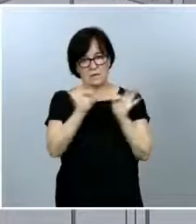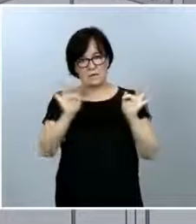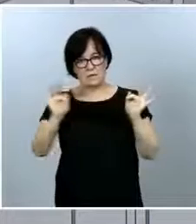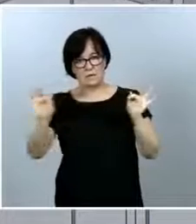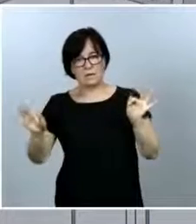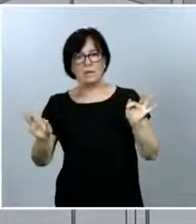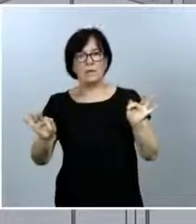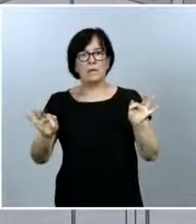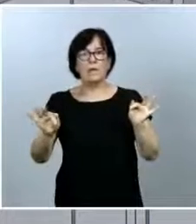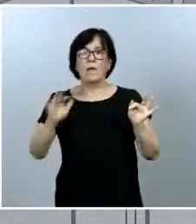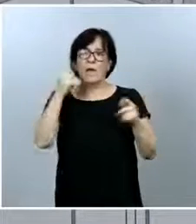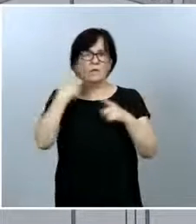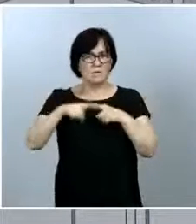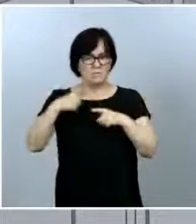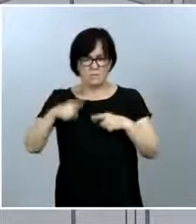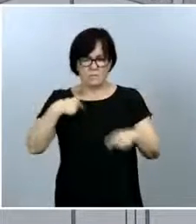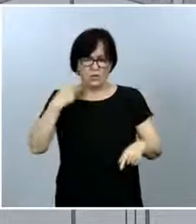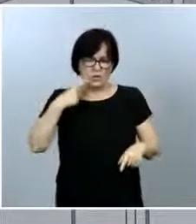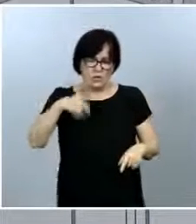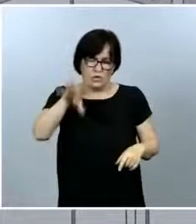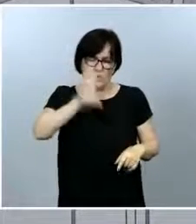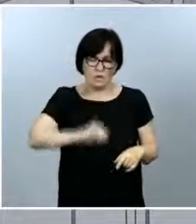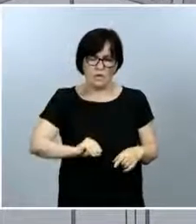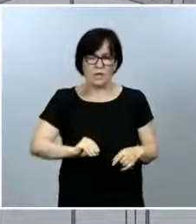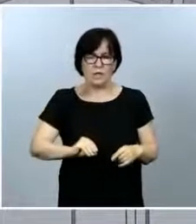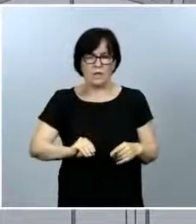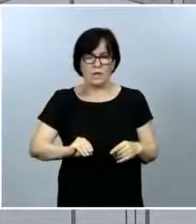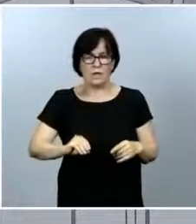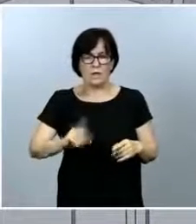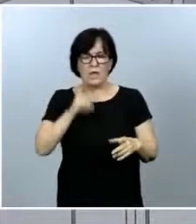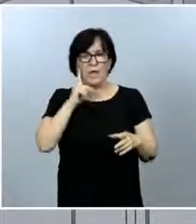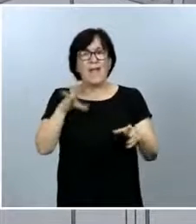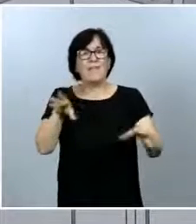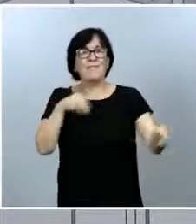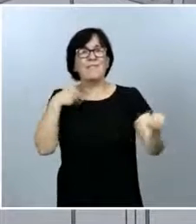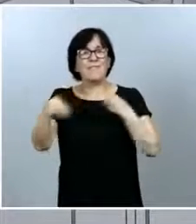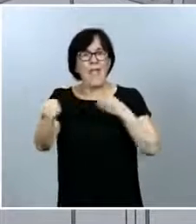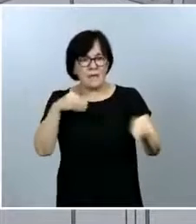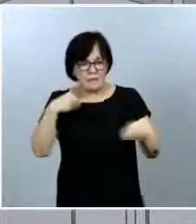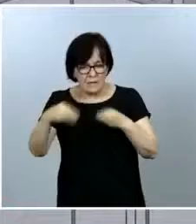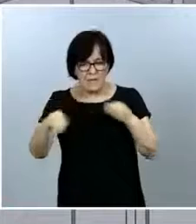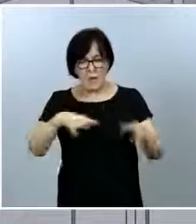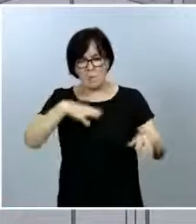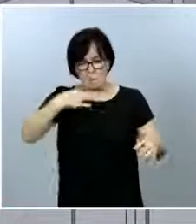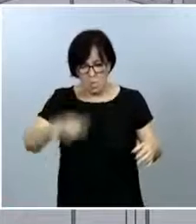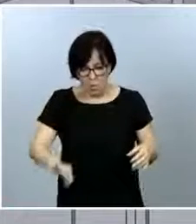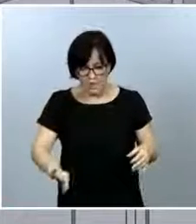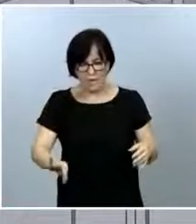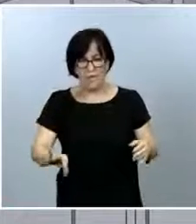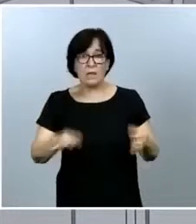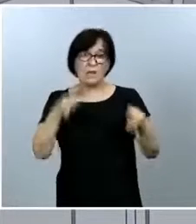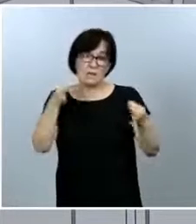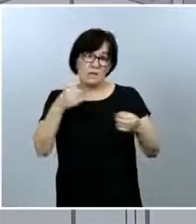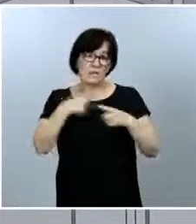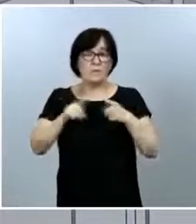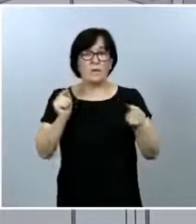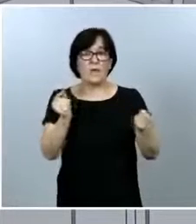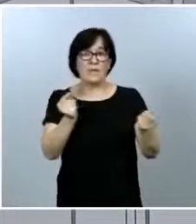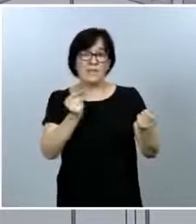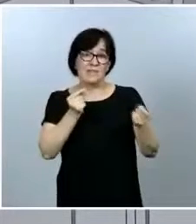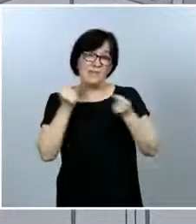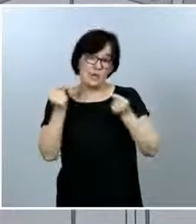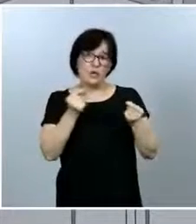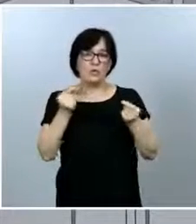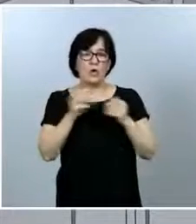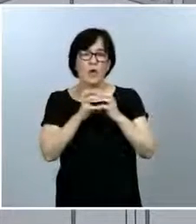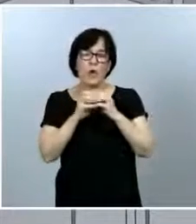Hay cosas que yo entiendo que el poder flexibilizarlas siempre está, siempre es uno de los puntos de discusión, pero las